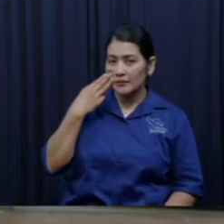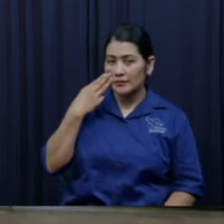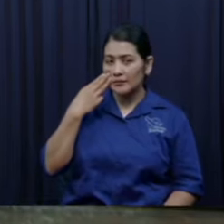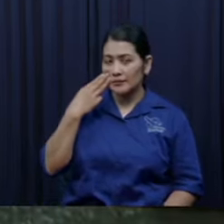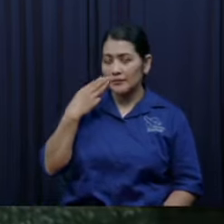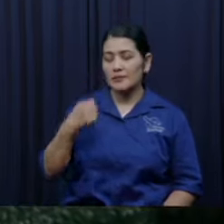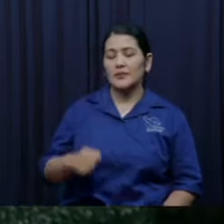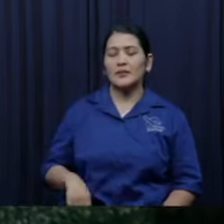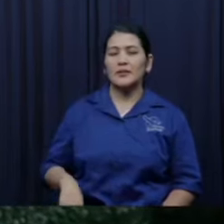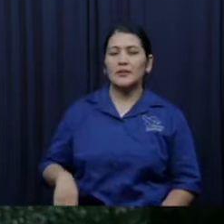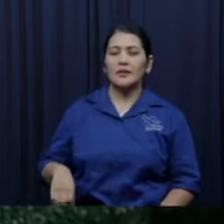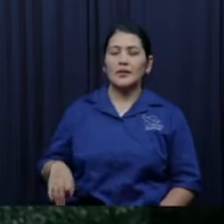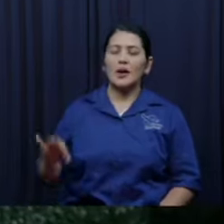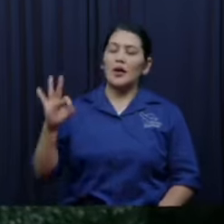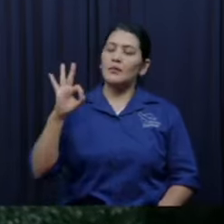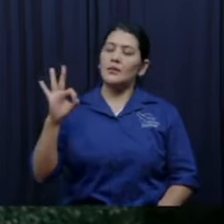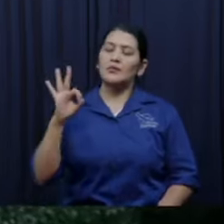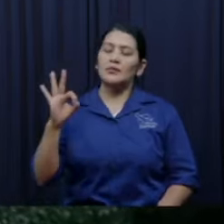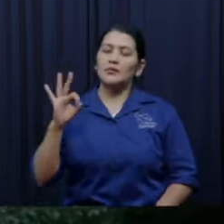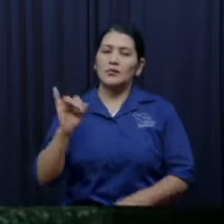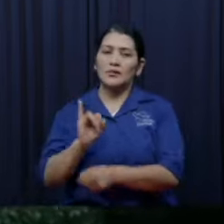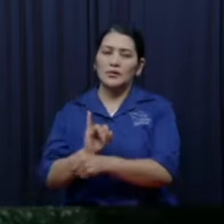y estudiamos juntos